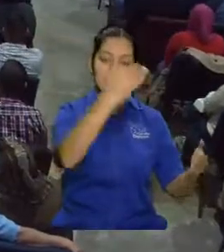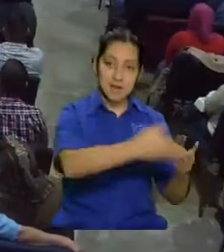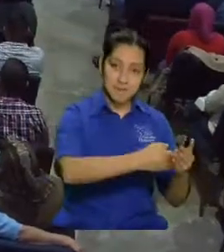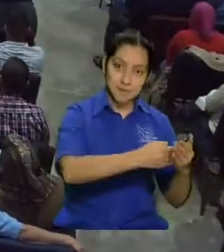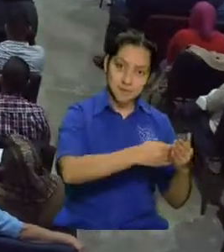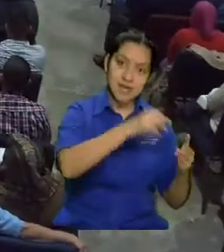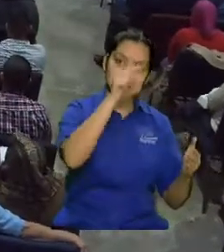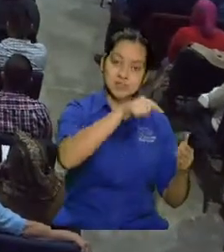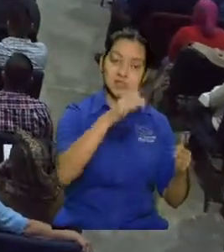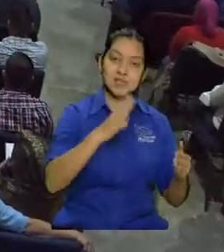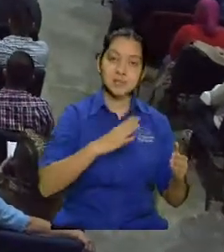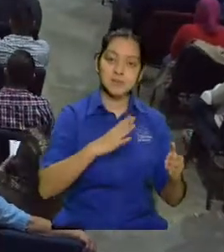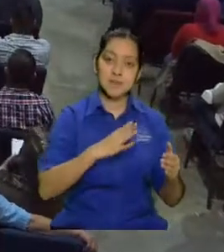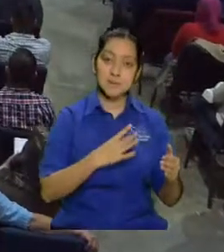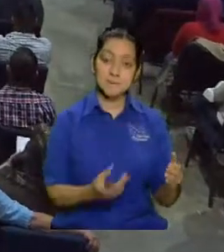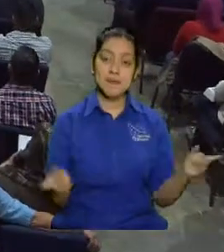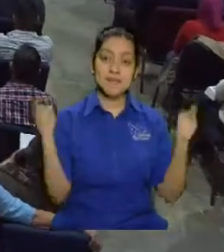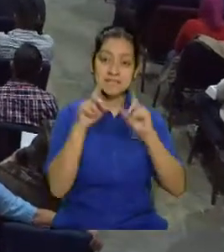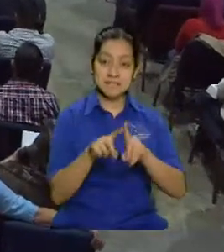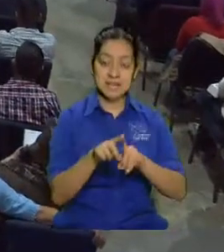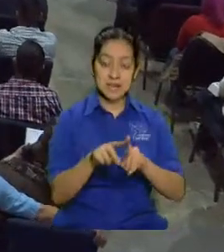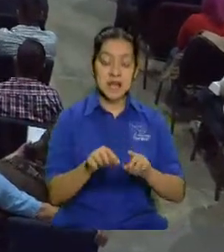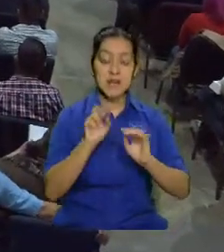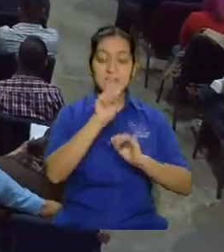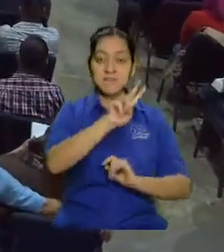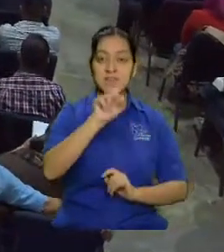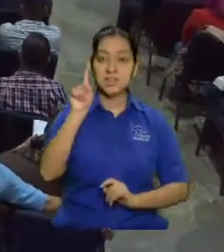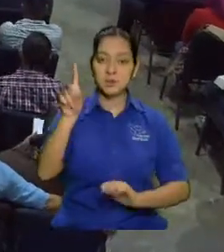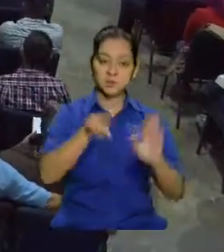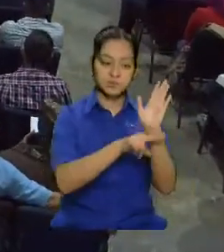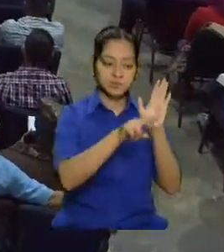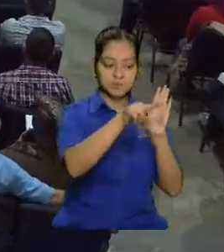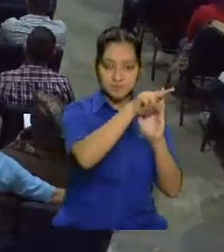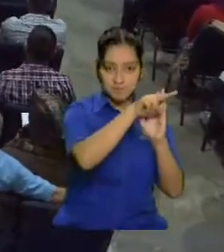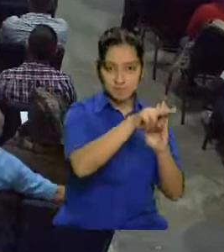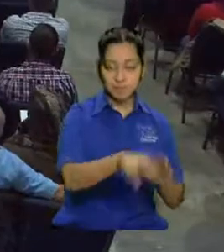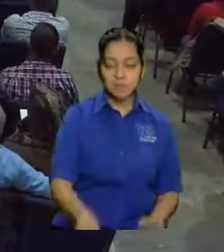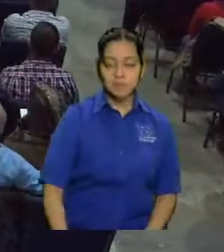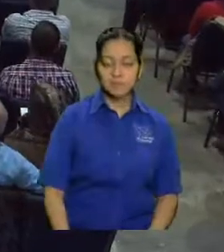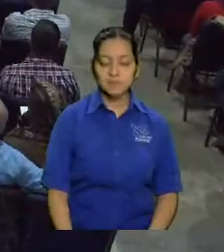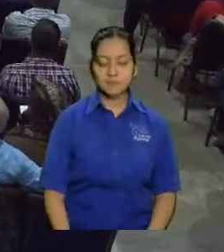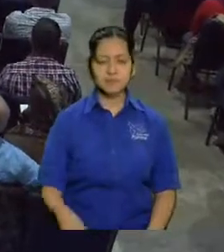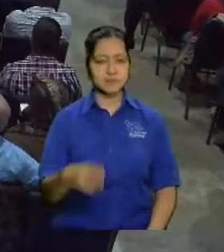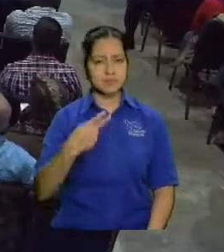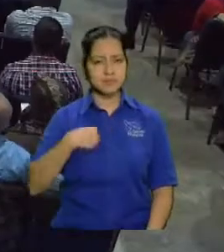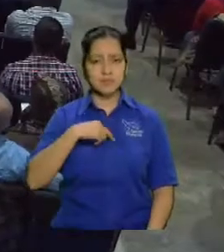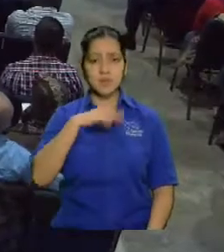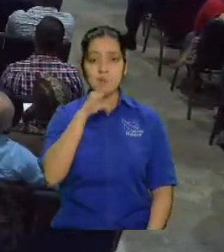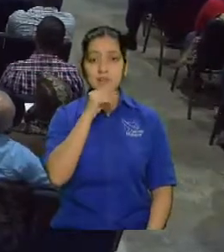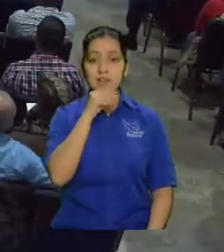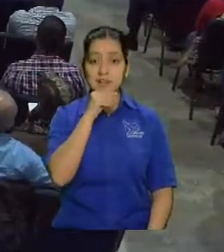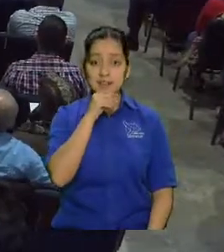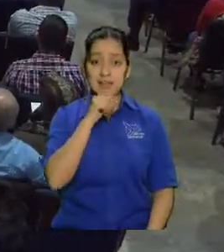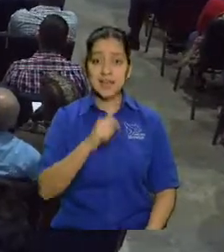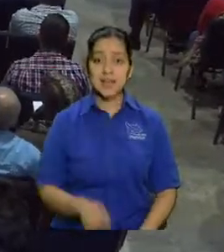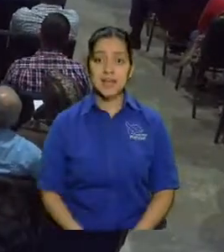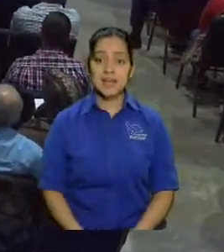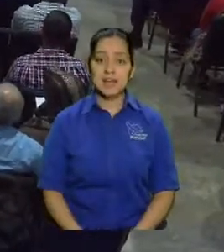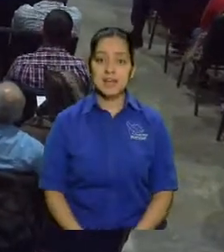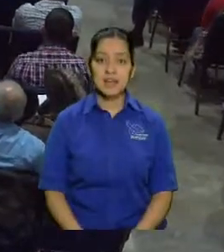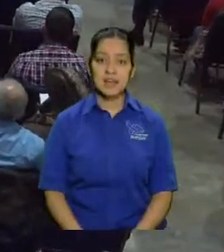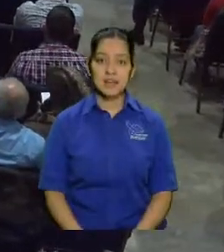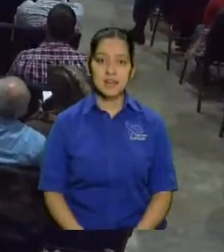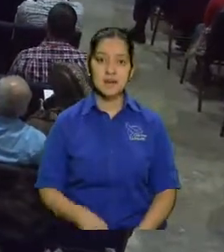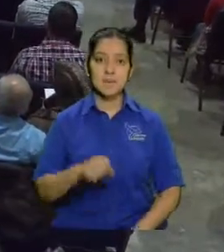estadios antes, de los cuales ya hablamos de la LEF, de la BET y de la GIMEL. ¿Verdad?